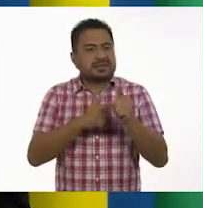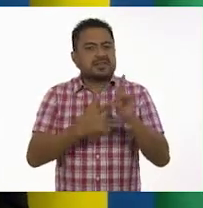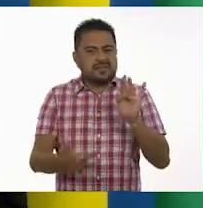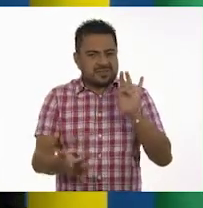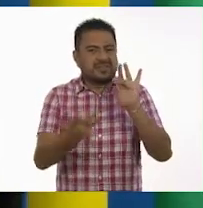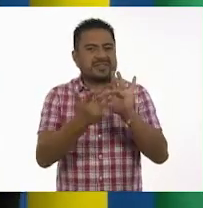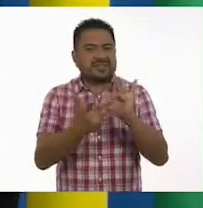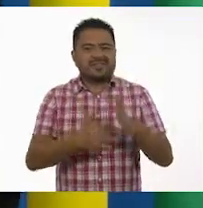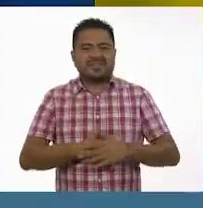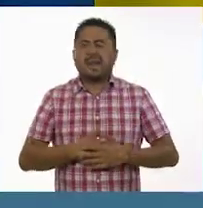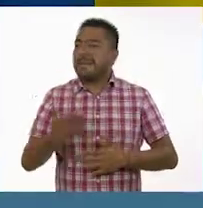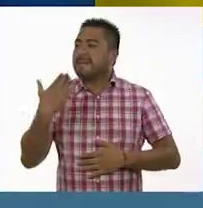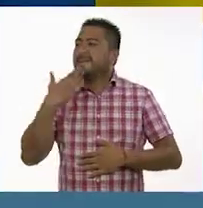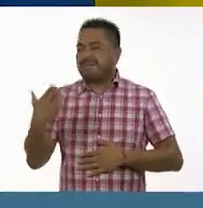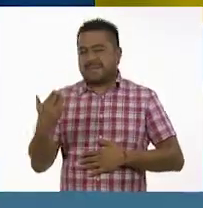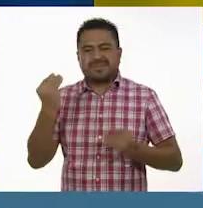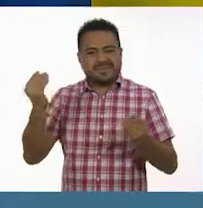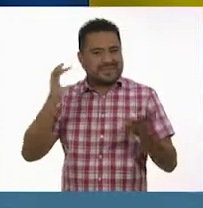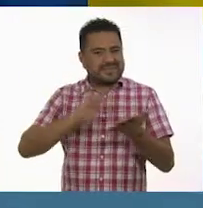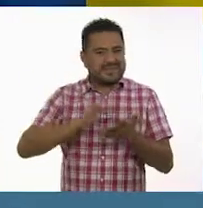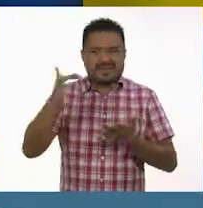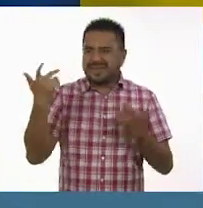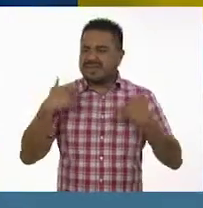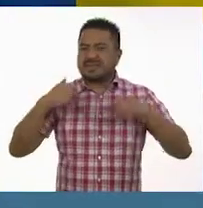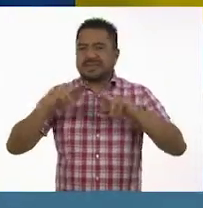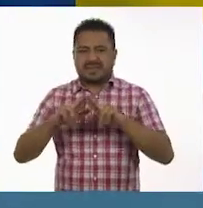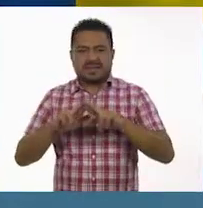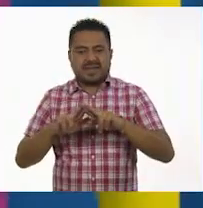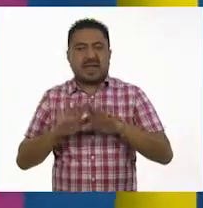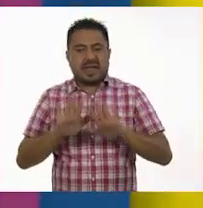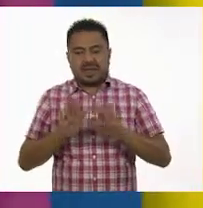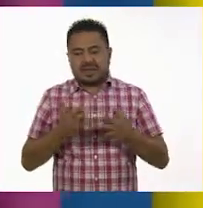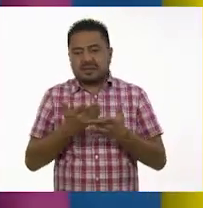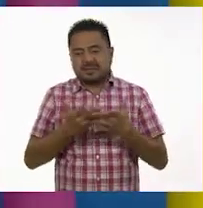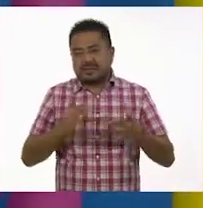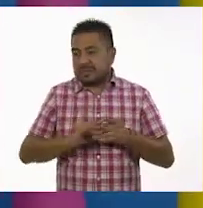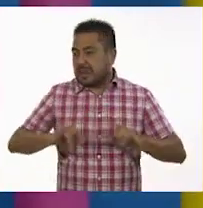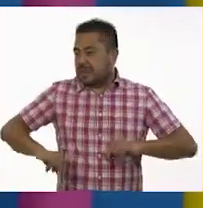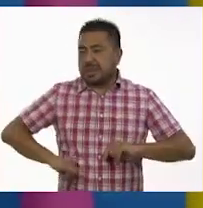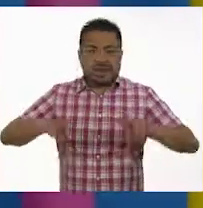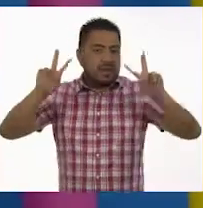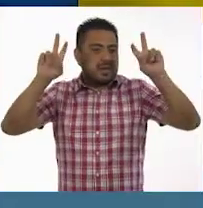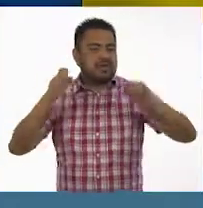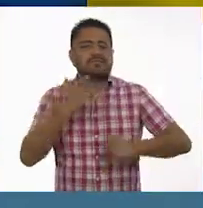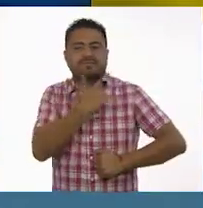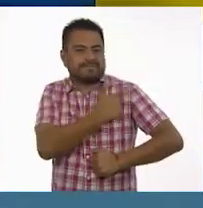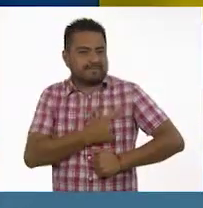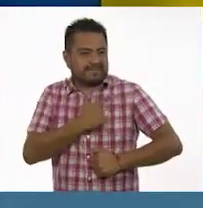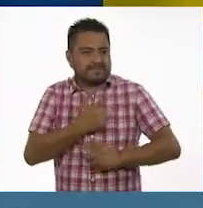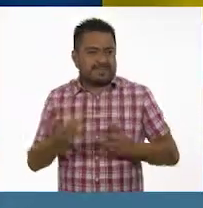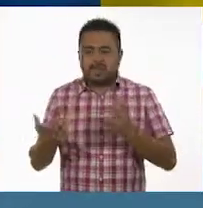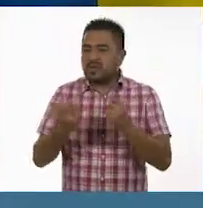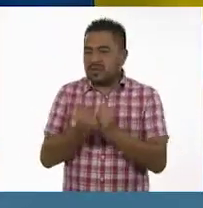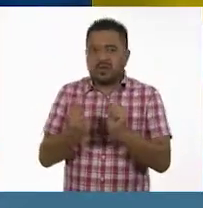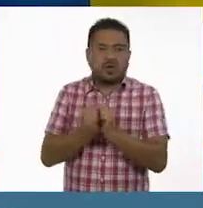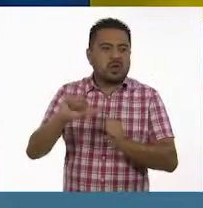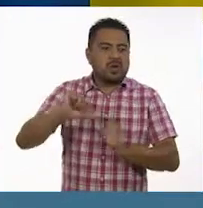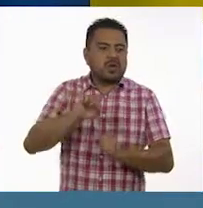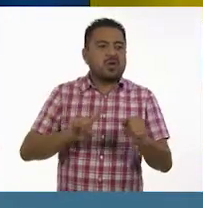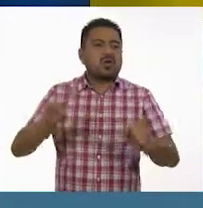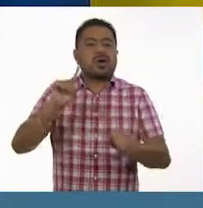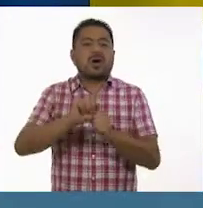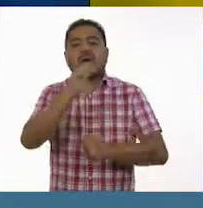contacto. Muy bien, pues muchísimas gracias, maestro Pedro. A ti, Alfonso. Muy interesante y un gusto estar con ustedes el día de hoy.